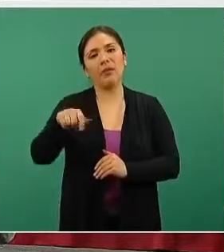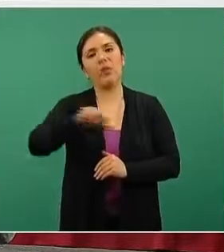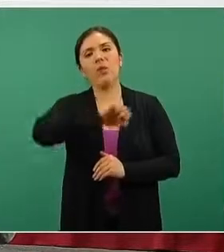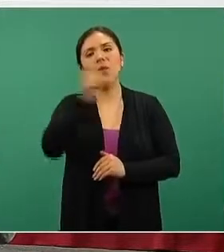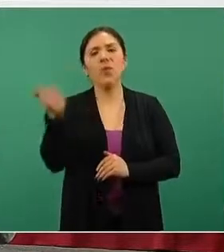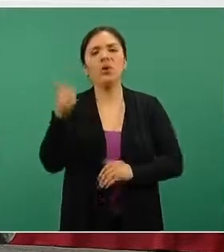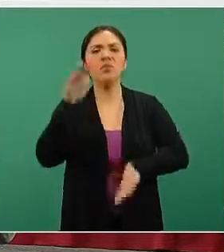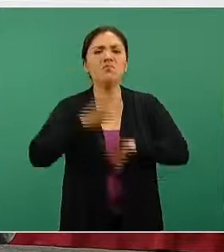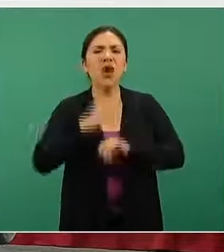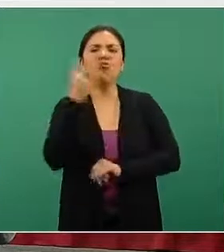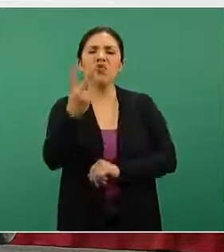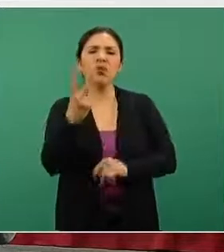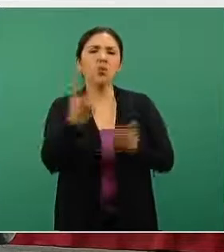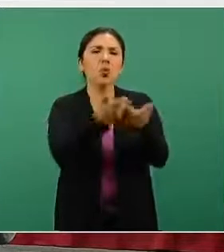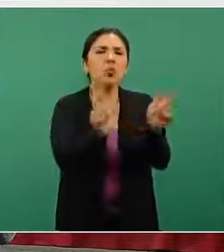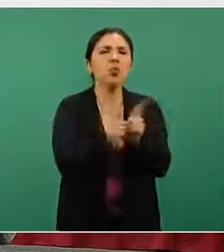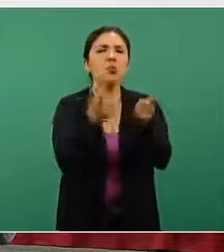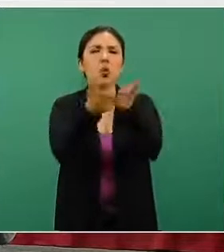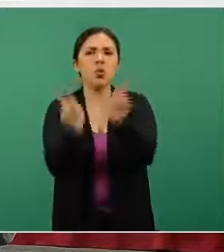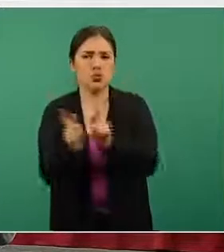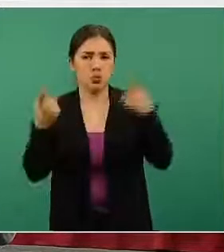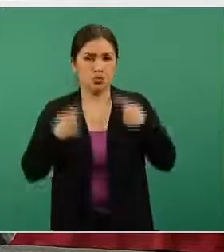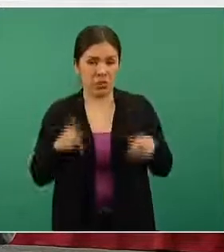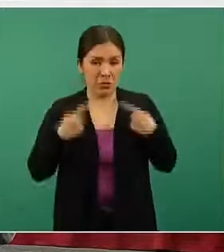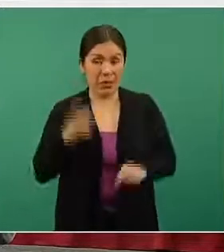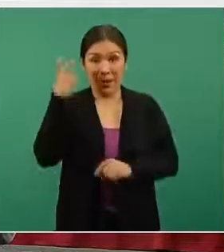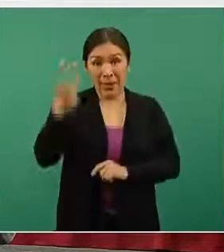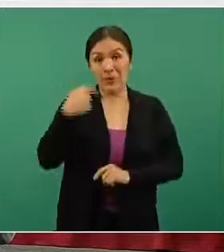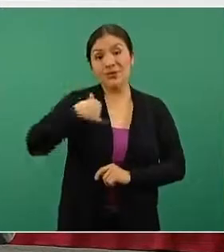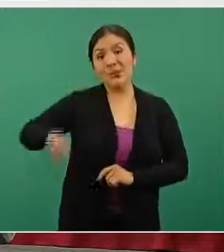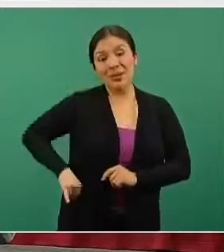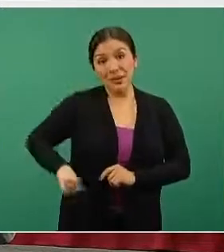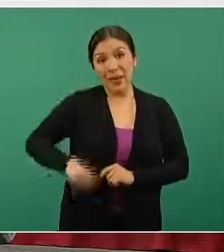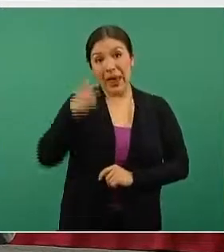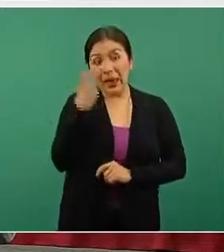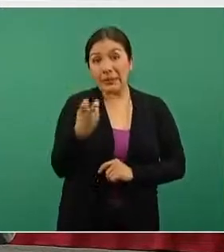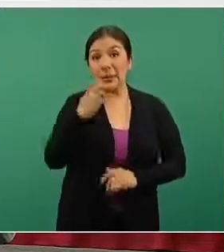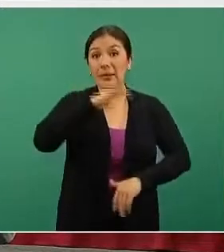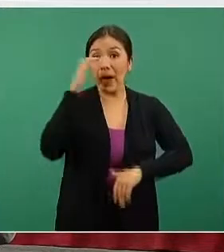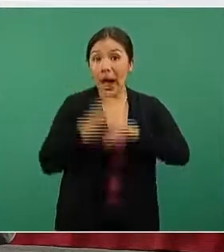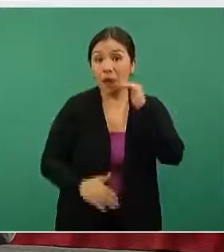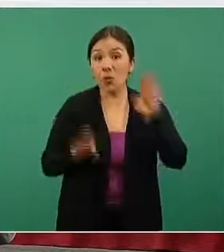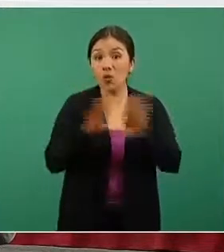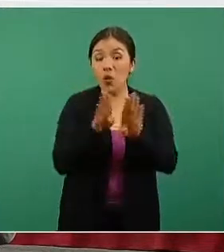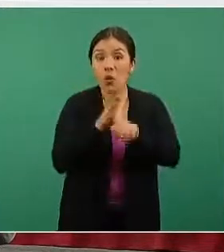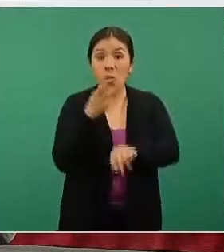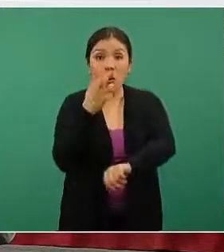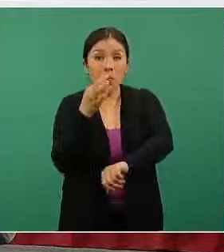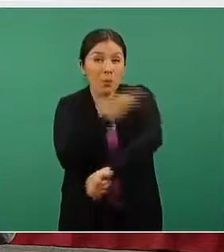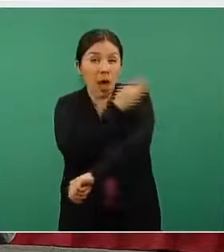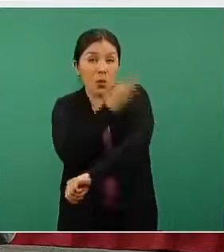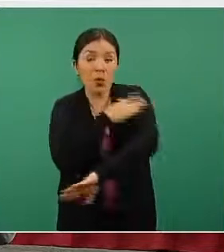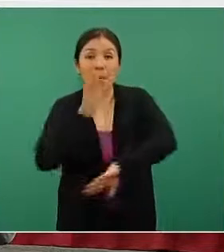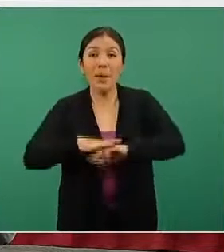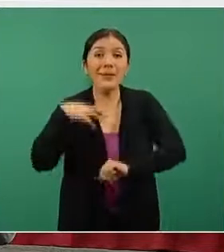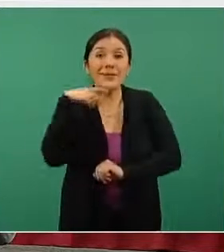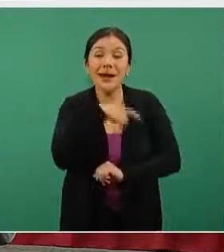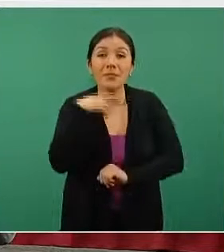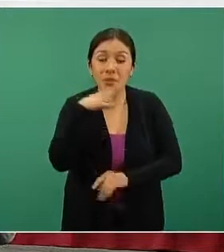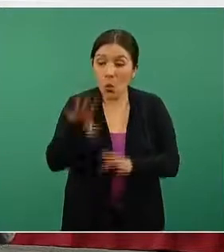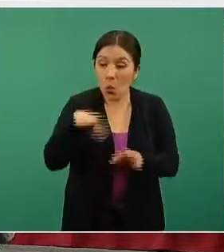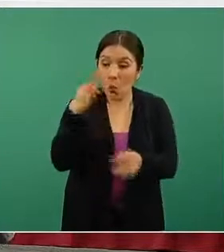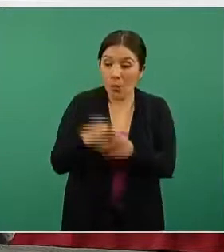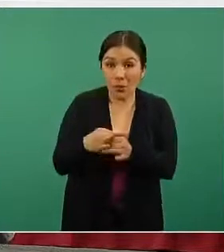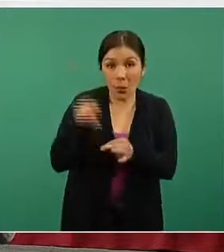otras dos poblaciones, entonces no se interesa terminar el proceso más rápido de completar la